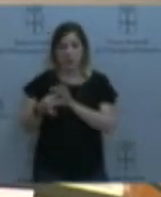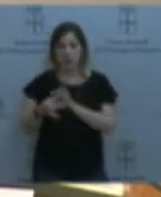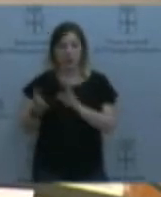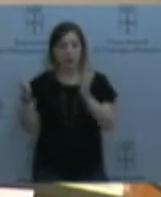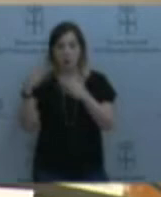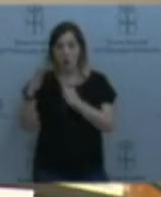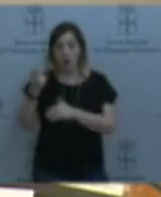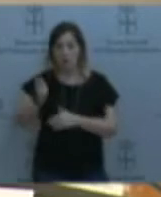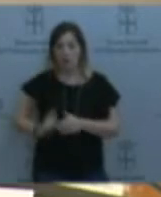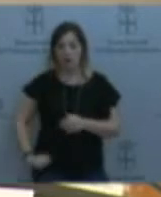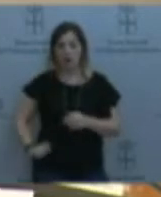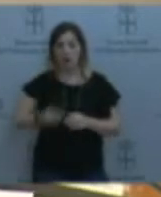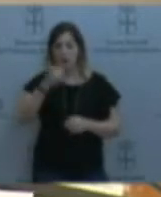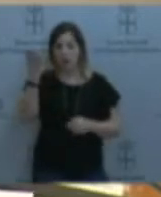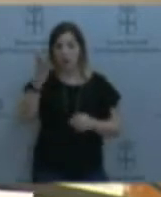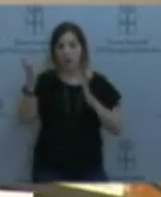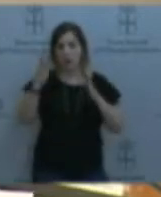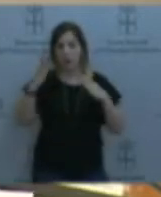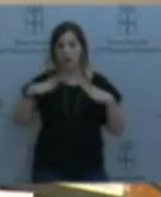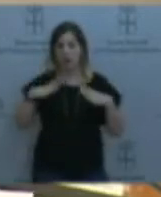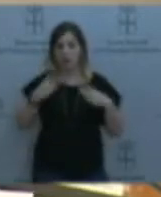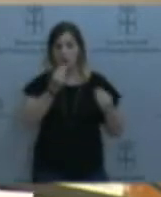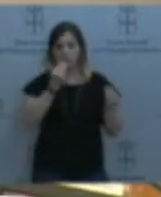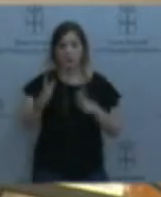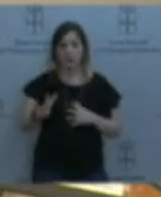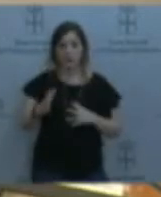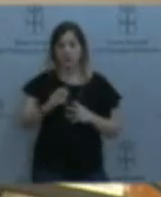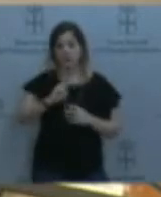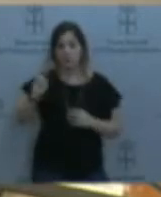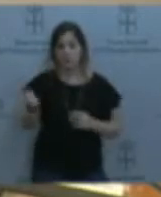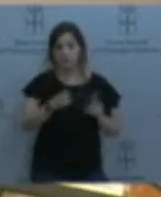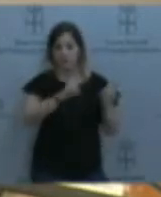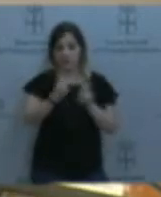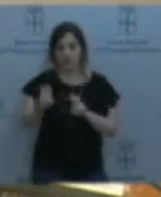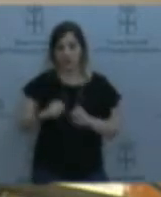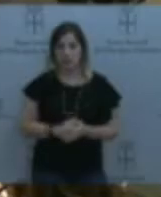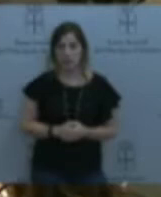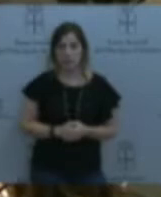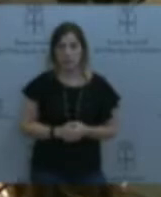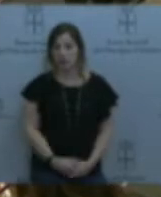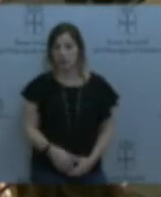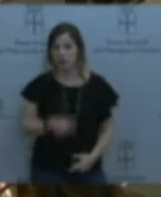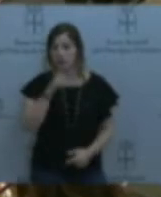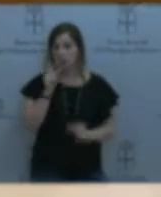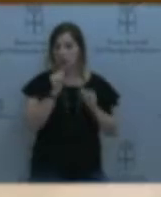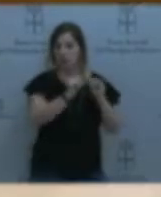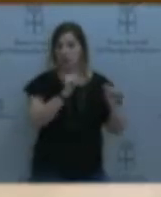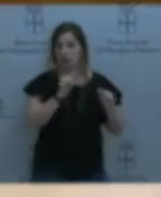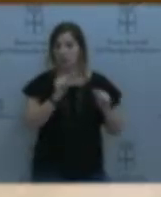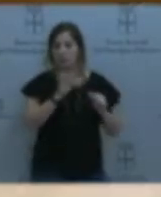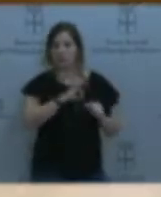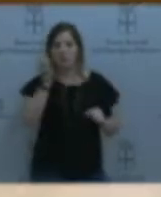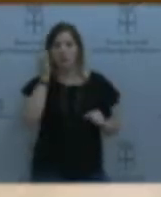sustituciones y todas estas cuestiones. Es lo que le tendría que decir en esta primera respuesta. SEÑORA Bueno, pues